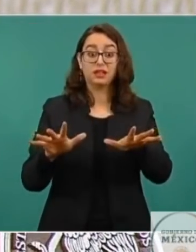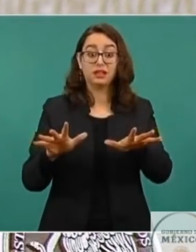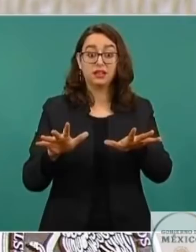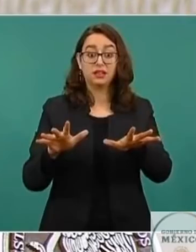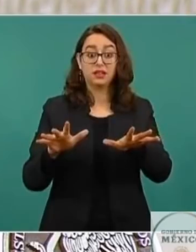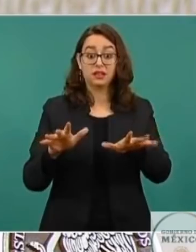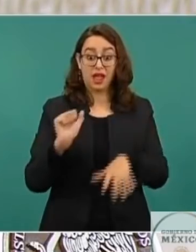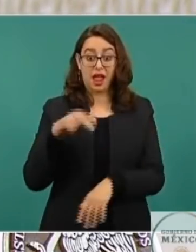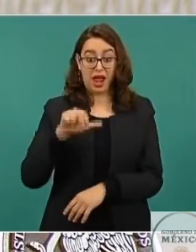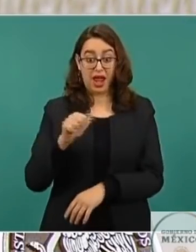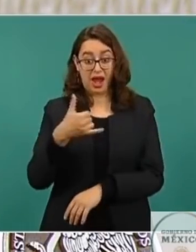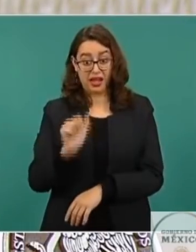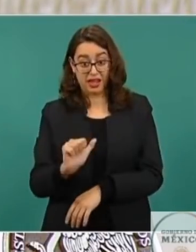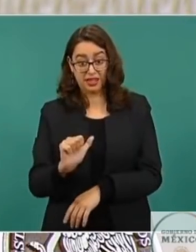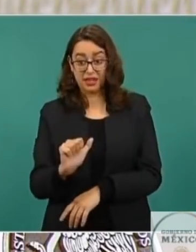Anaya.